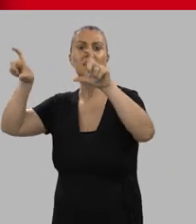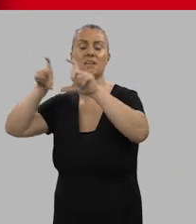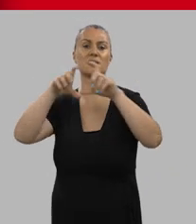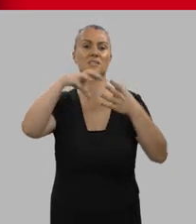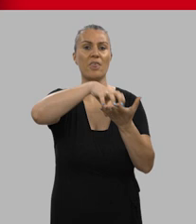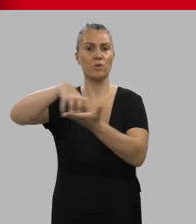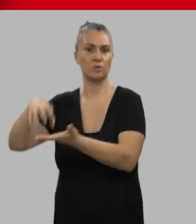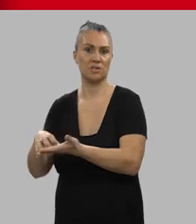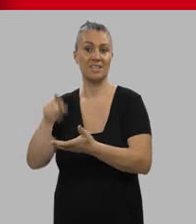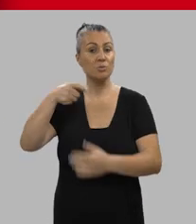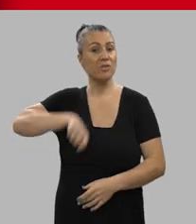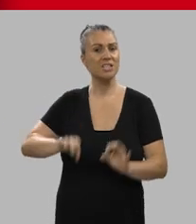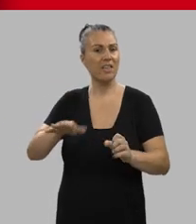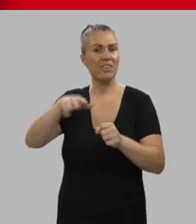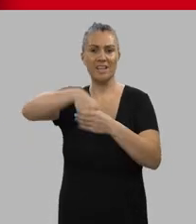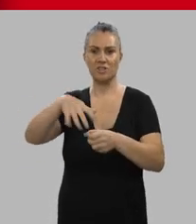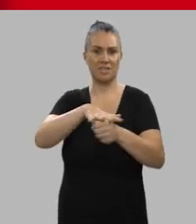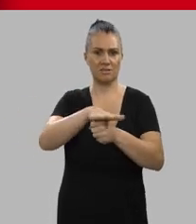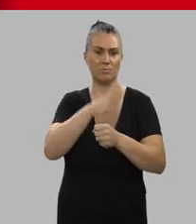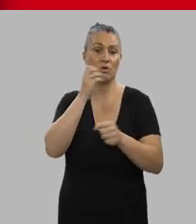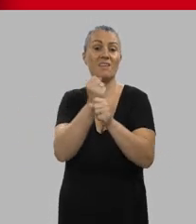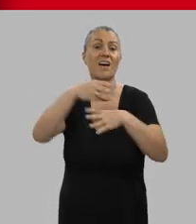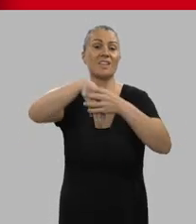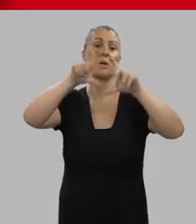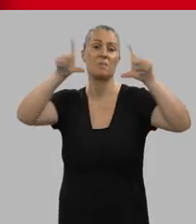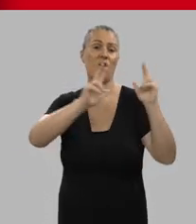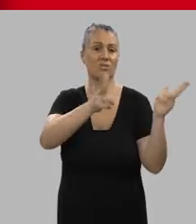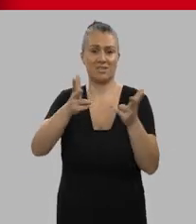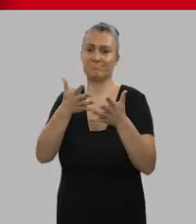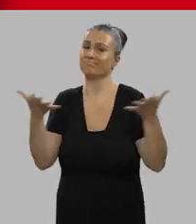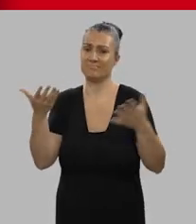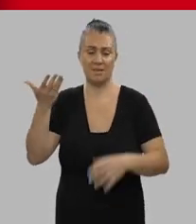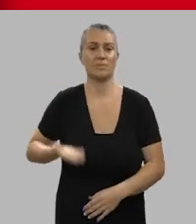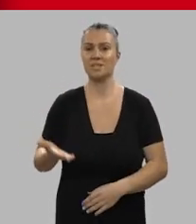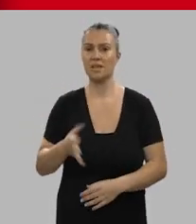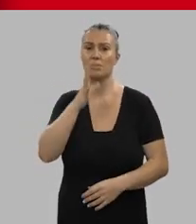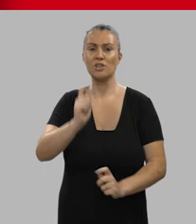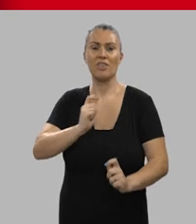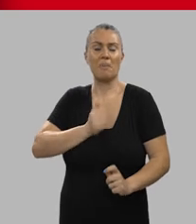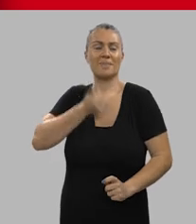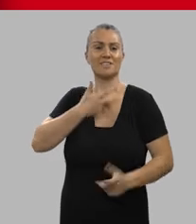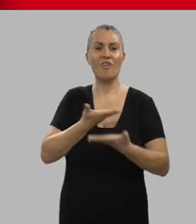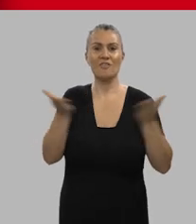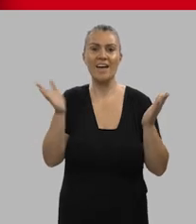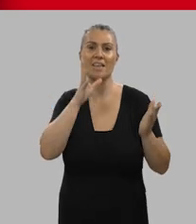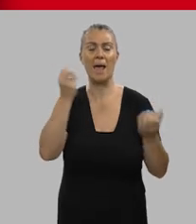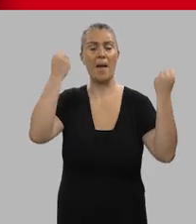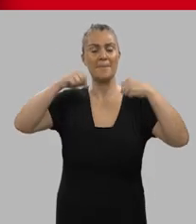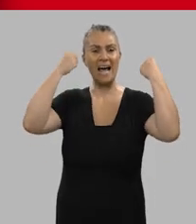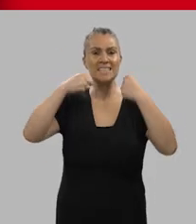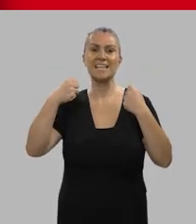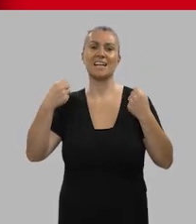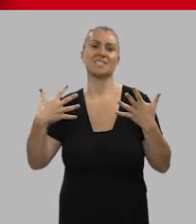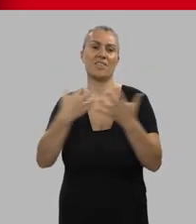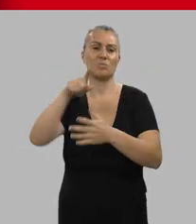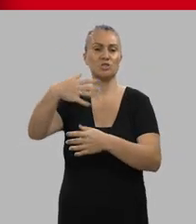industrias. Son profesionales del sector que trabajan en grandes cadenas hoteleras y eso te hace también tener más confianza en las prácticas